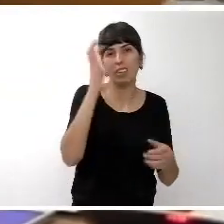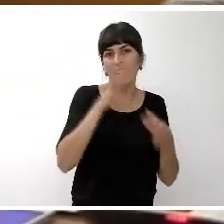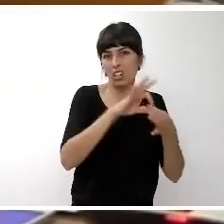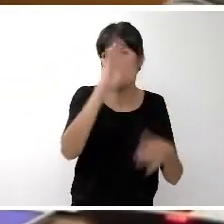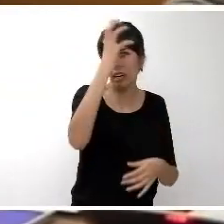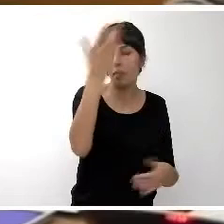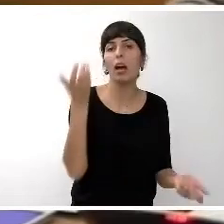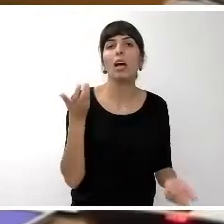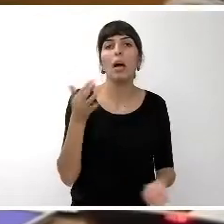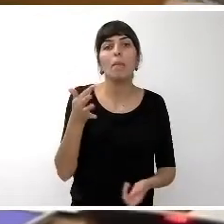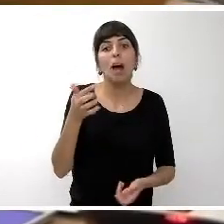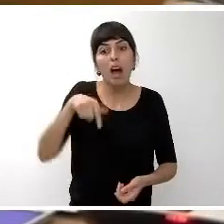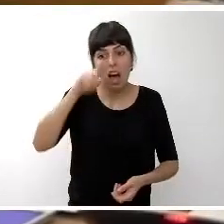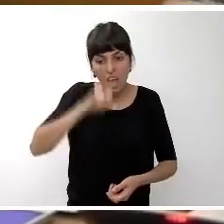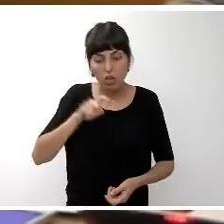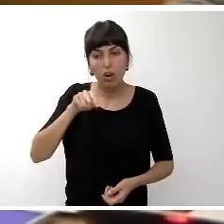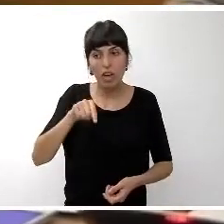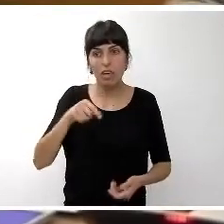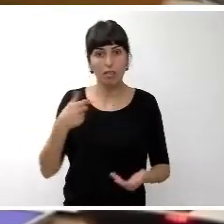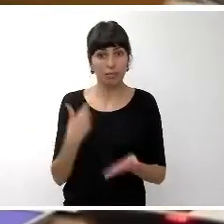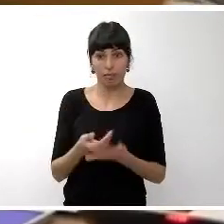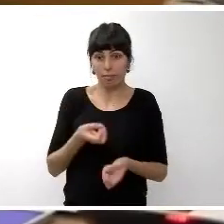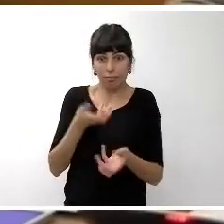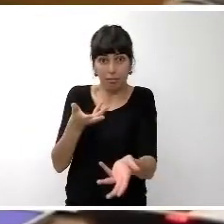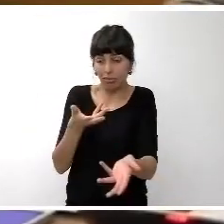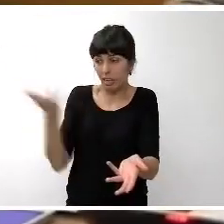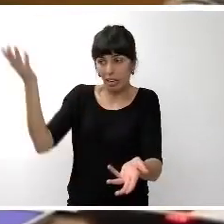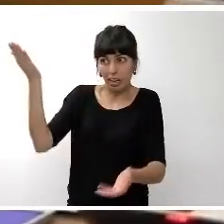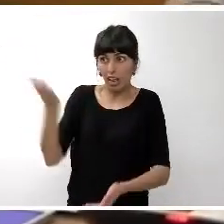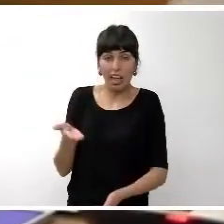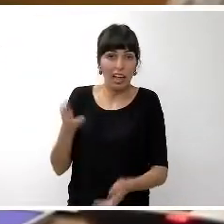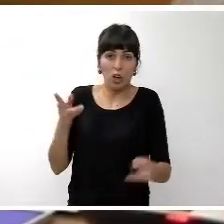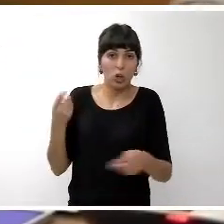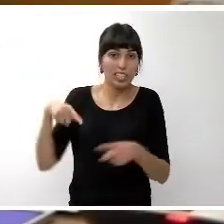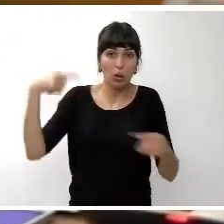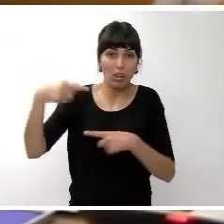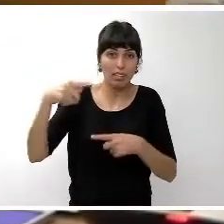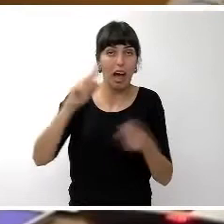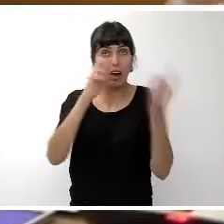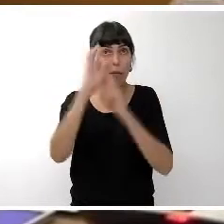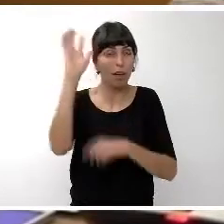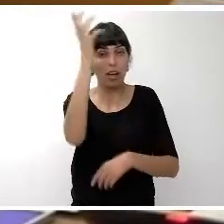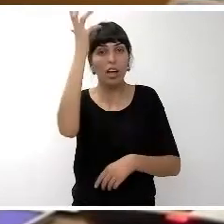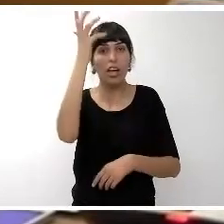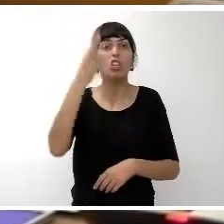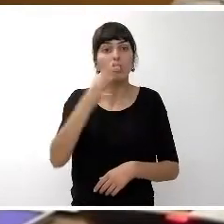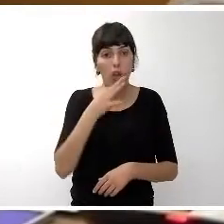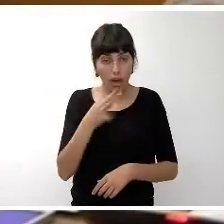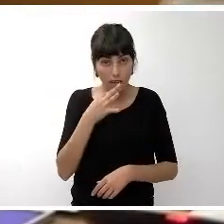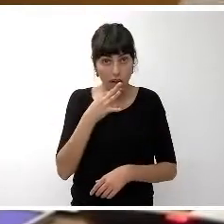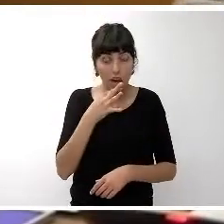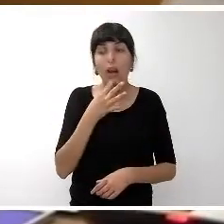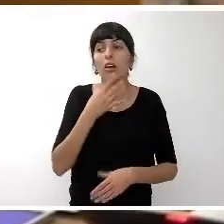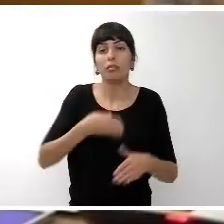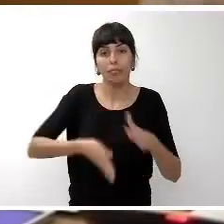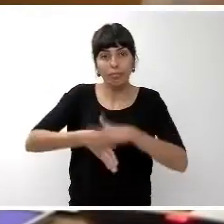se ponen de manifiesto las consecuencias ya evidentes e indiscutidas del cambio climático seguimos careciendo en esta isla de